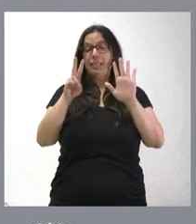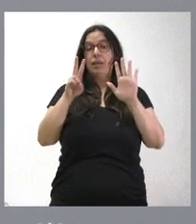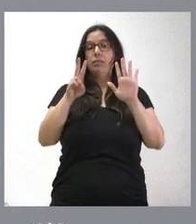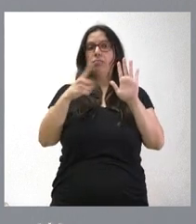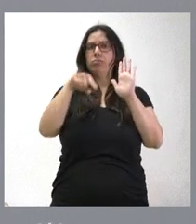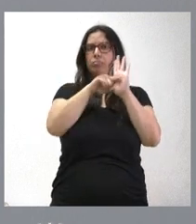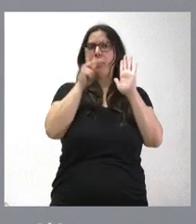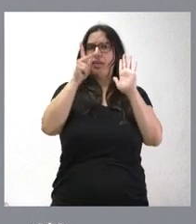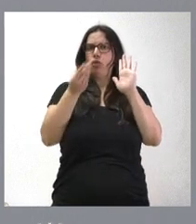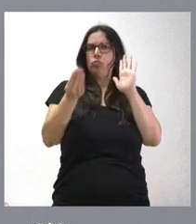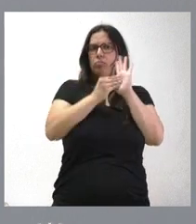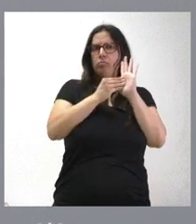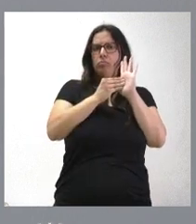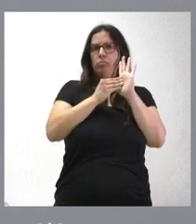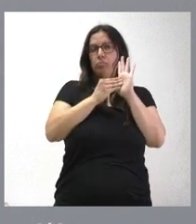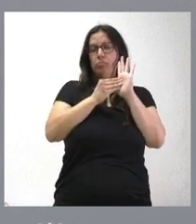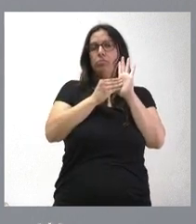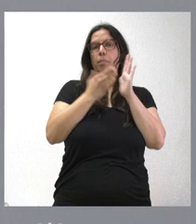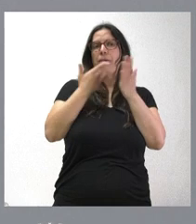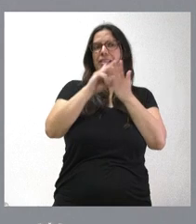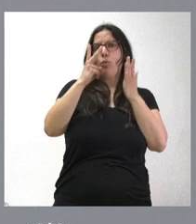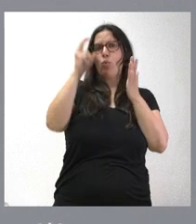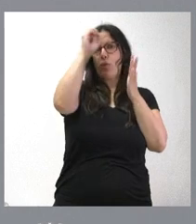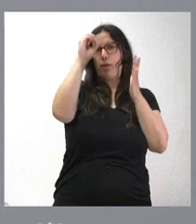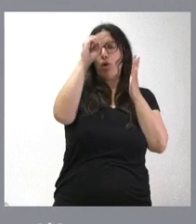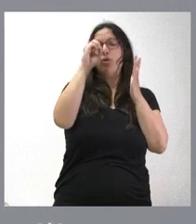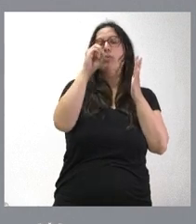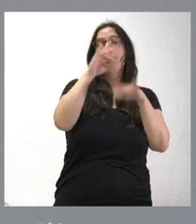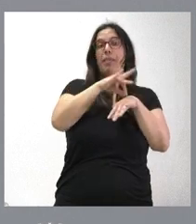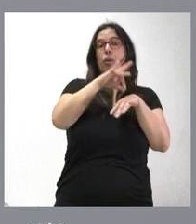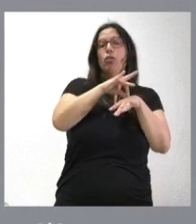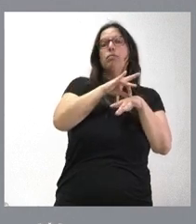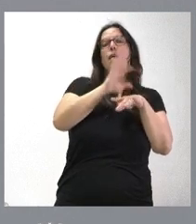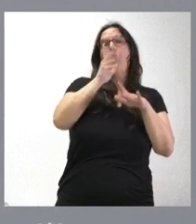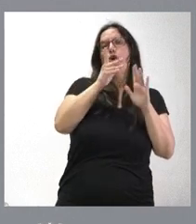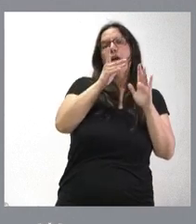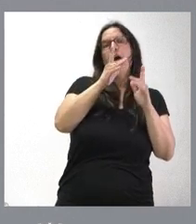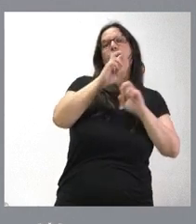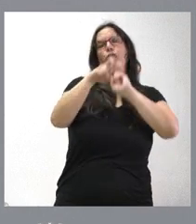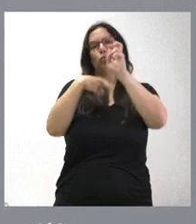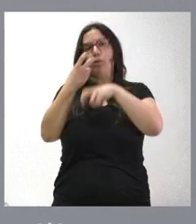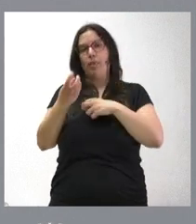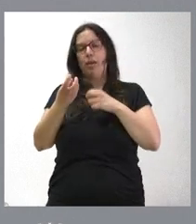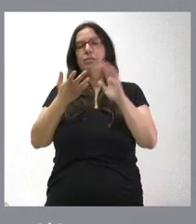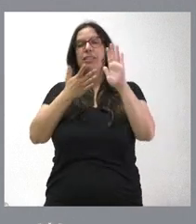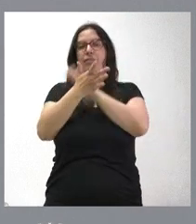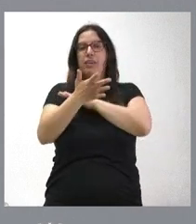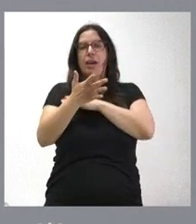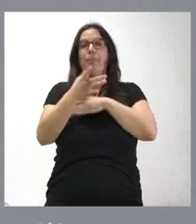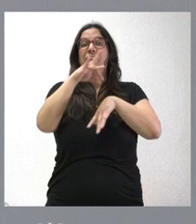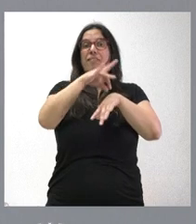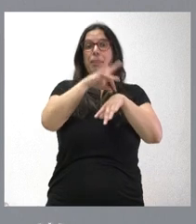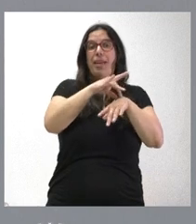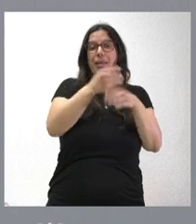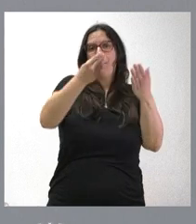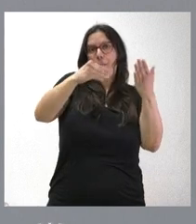derecho a la segunda opinión médica. Se amplía los supuestos tanto en más patologías y